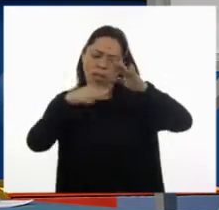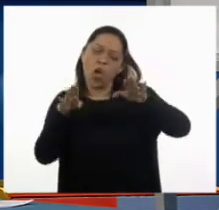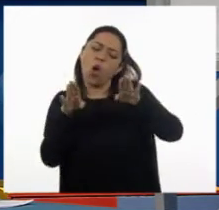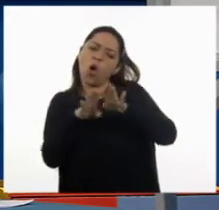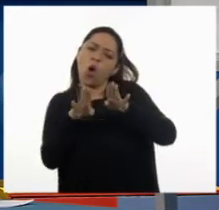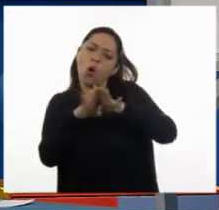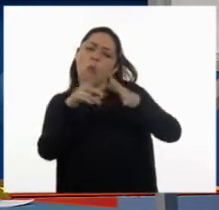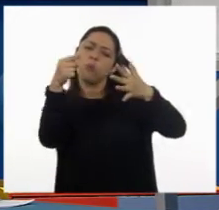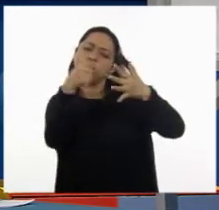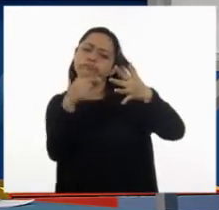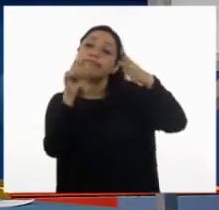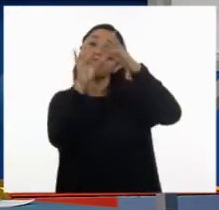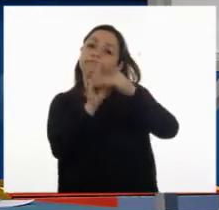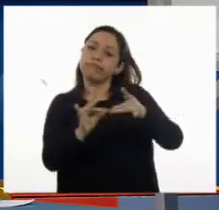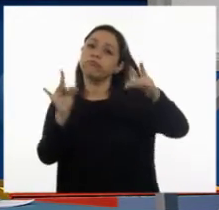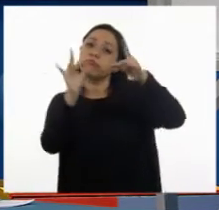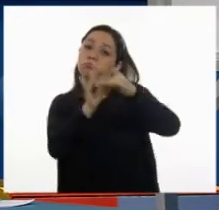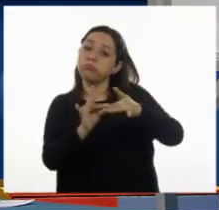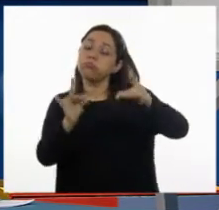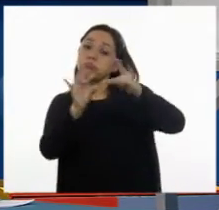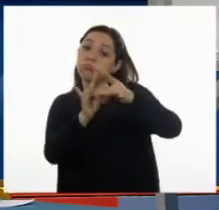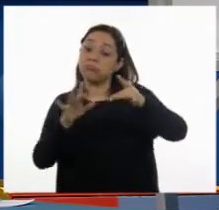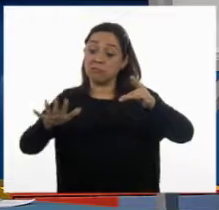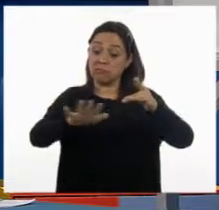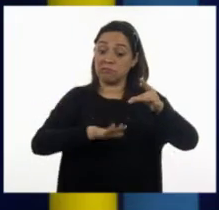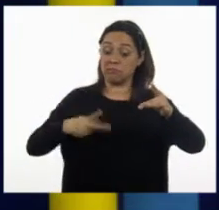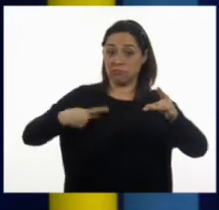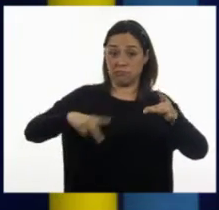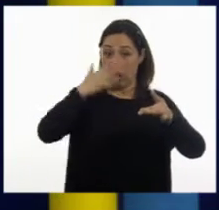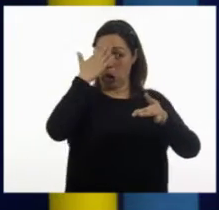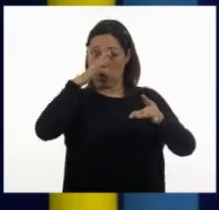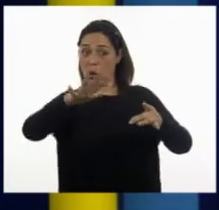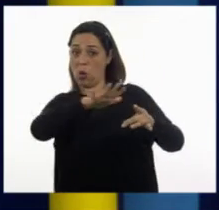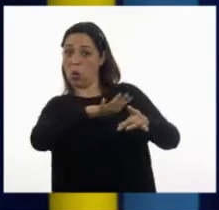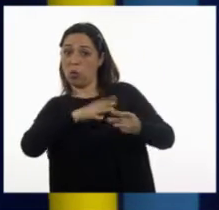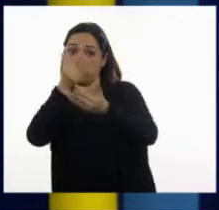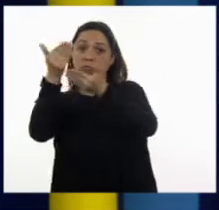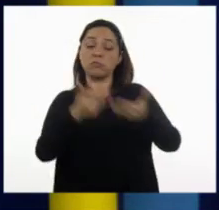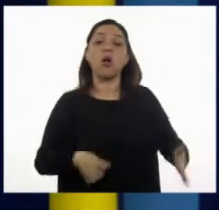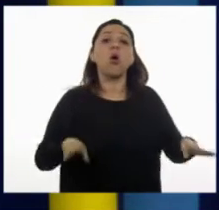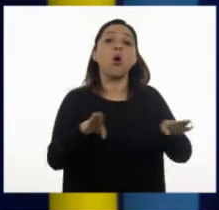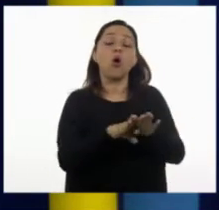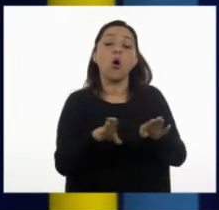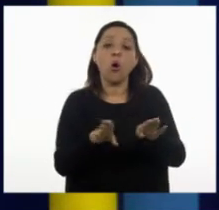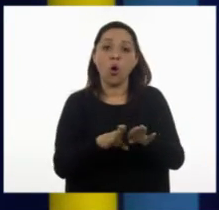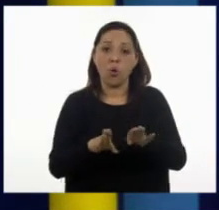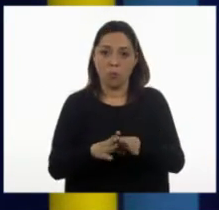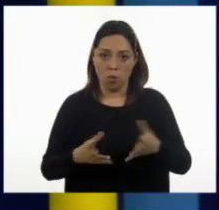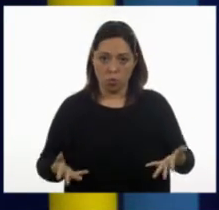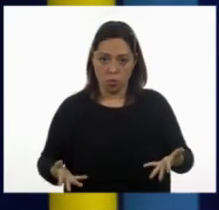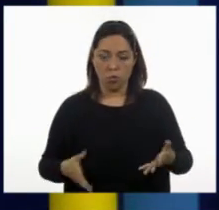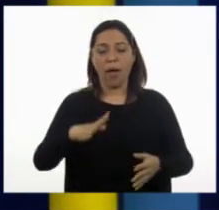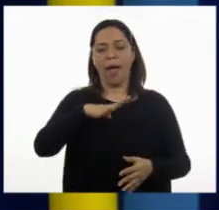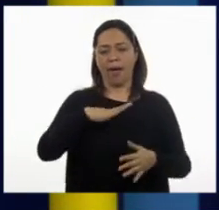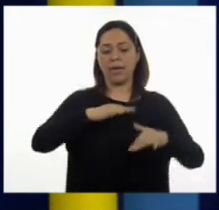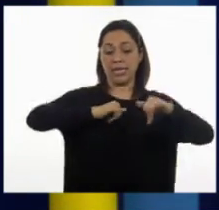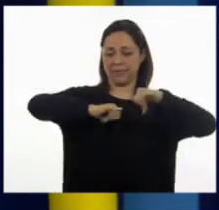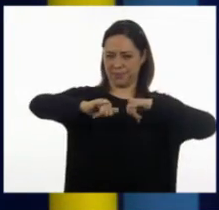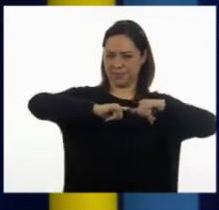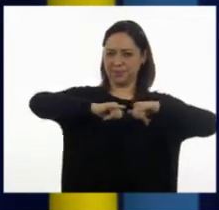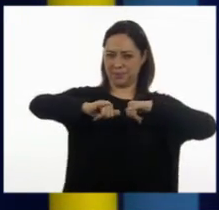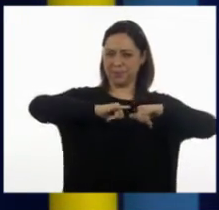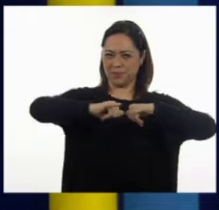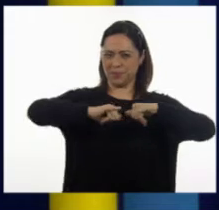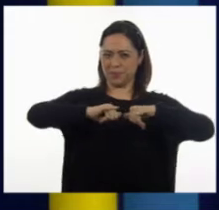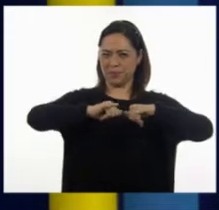para una persona que no lo conoce. Bueno, hay un dato que no trae el plano, que es dónde se encuentra la